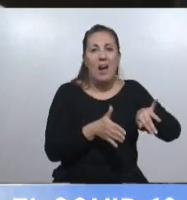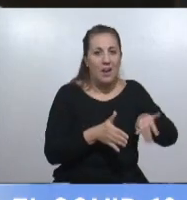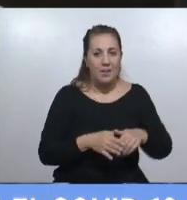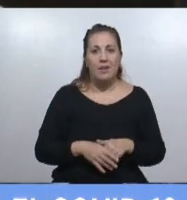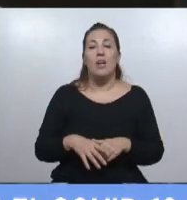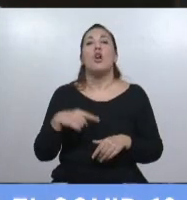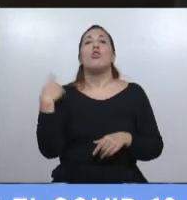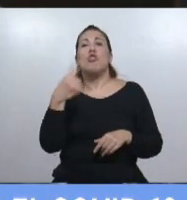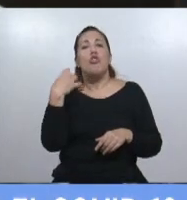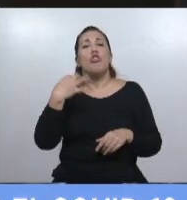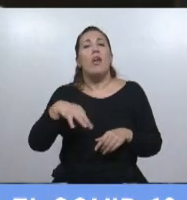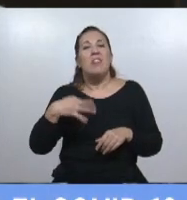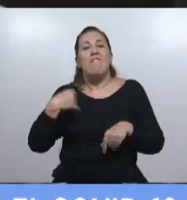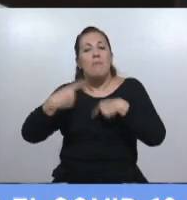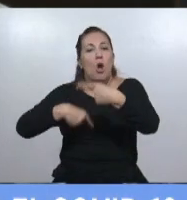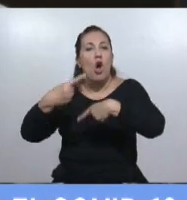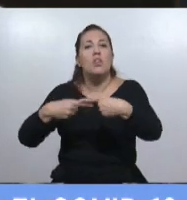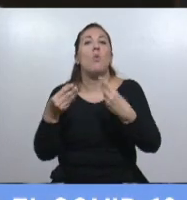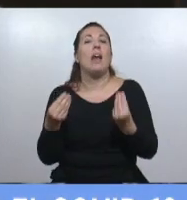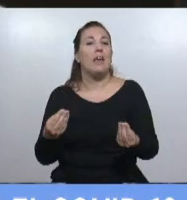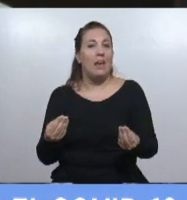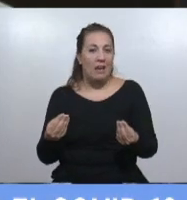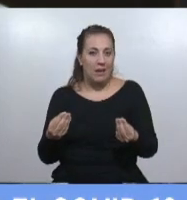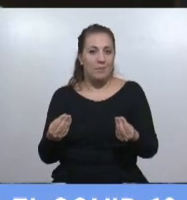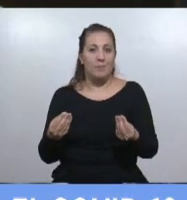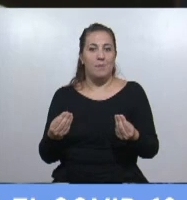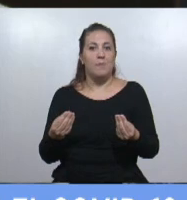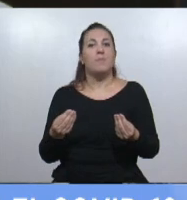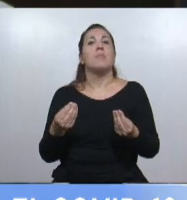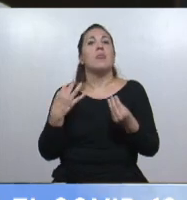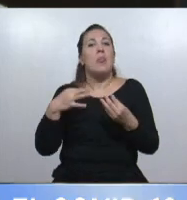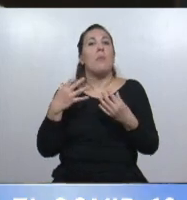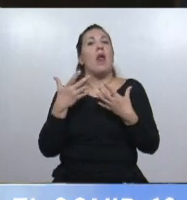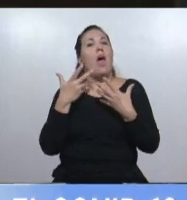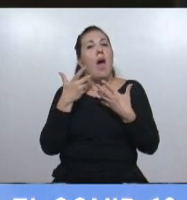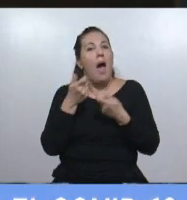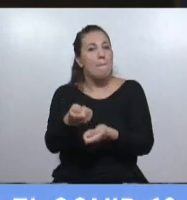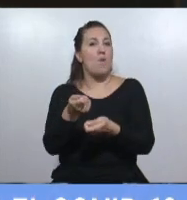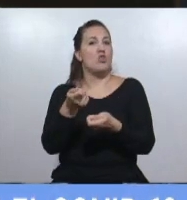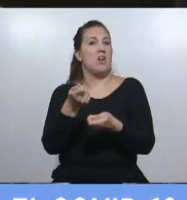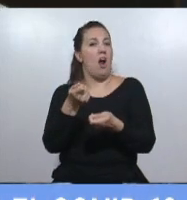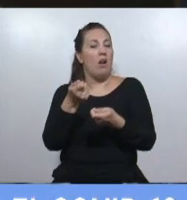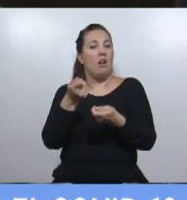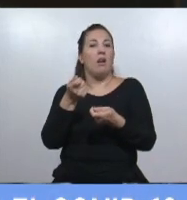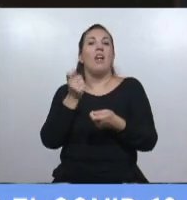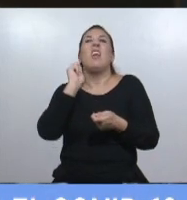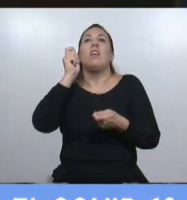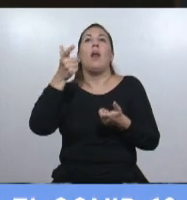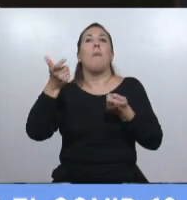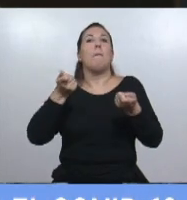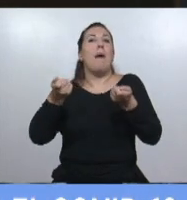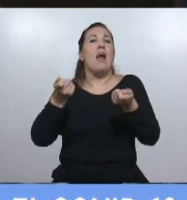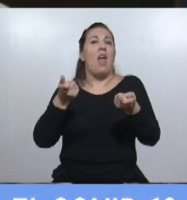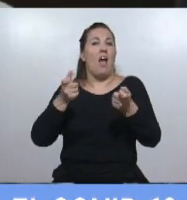lo que tenemos que seguir haciendo entonces es acompañar las medidas que toma el que conduce esta